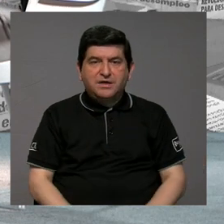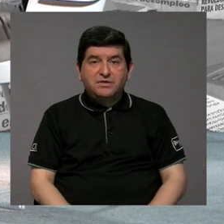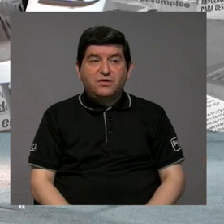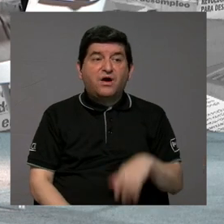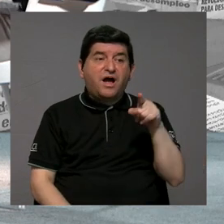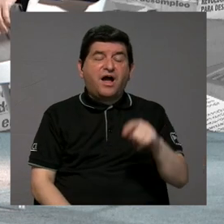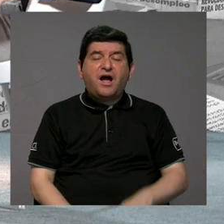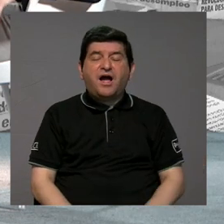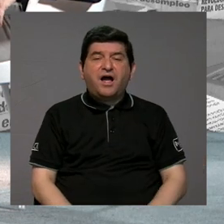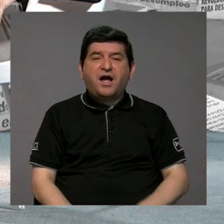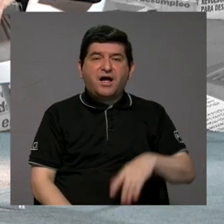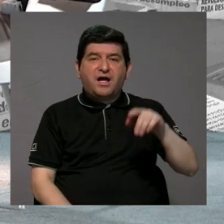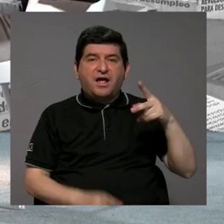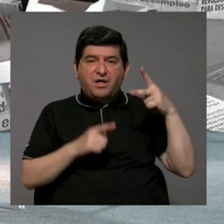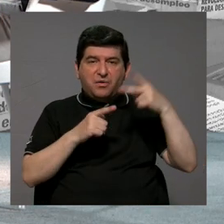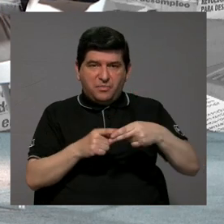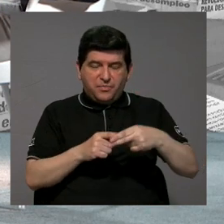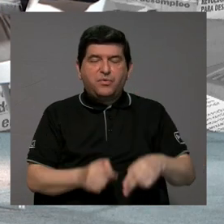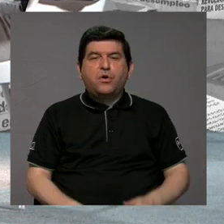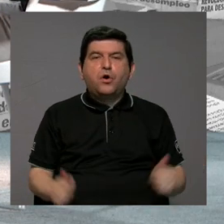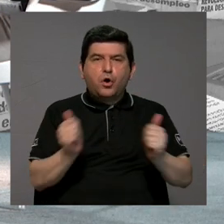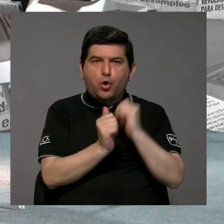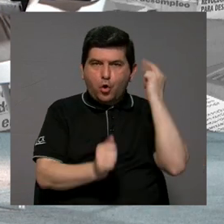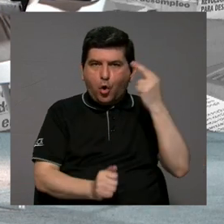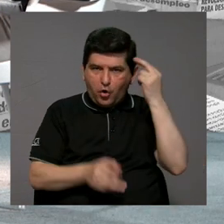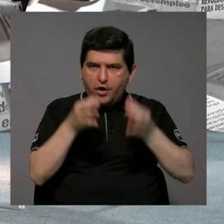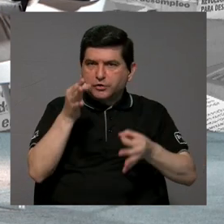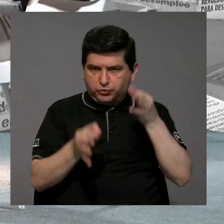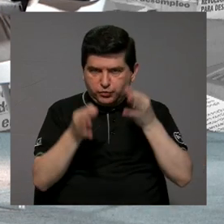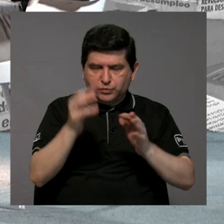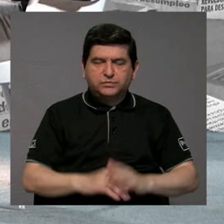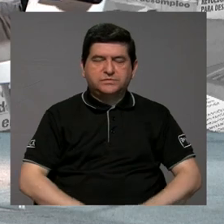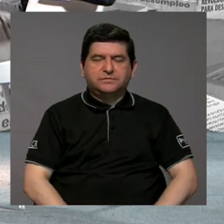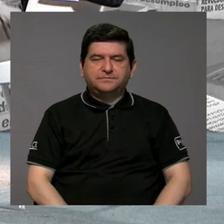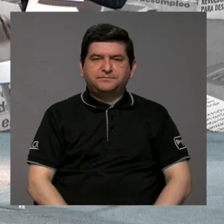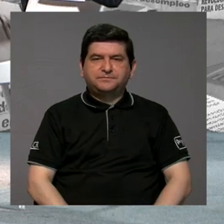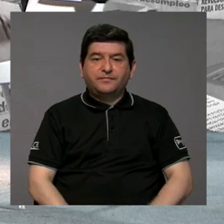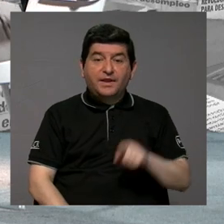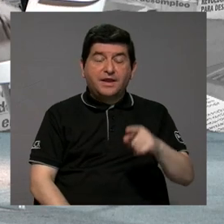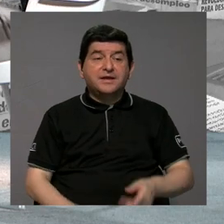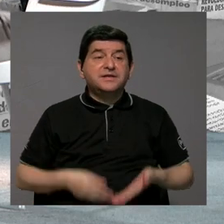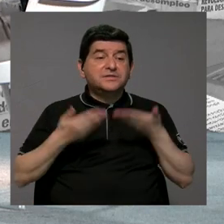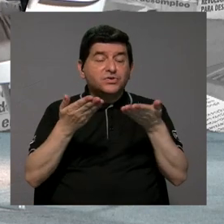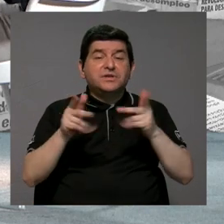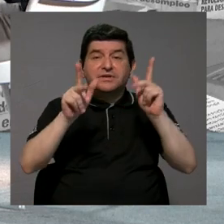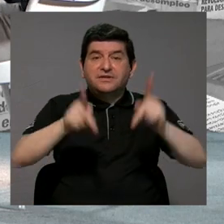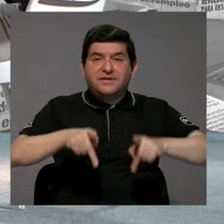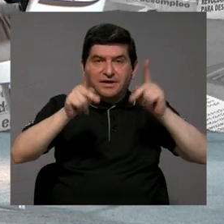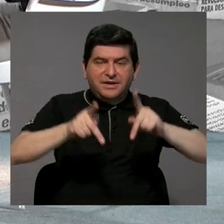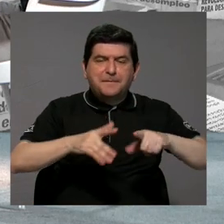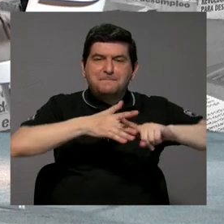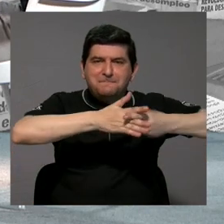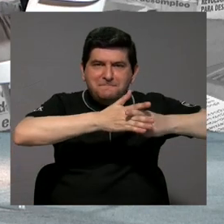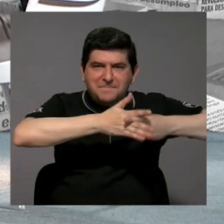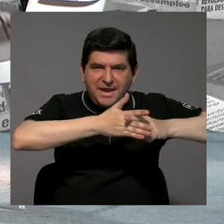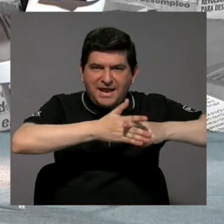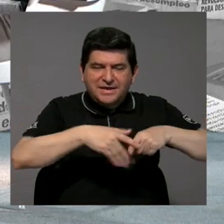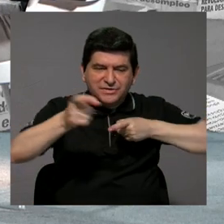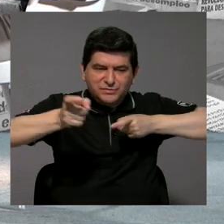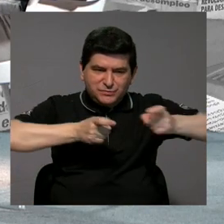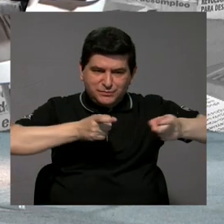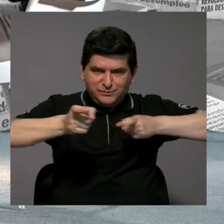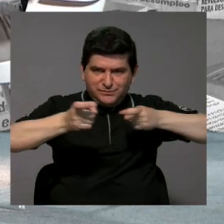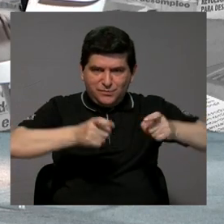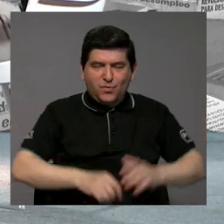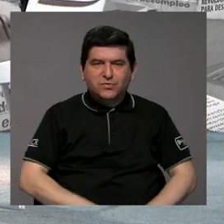tenga que ser destituido, bien justificado. Y eso de alguna forma le devuelve a la ciudadanía mecanismos de